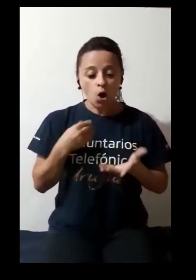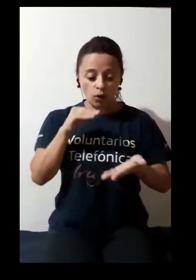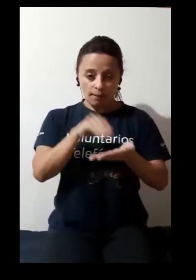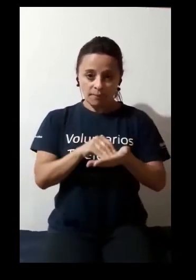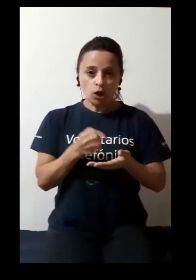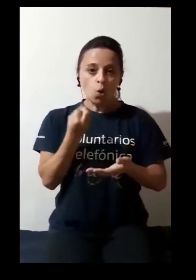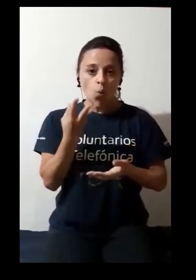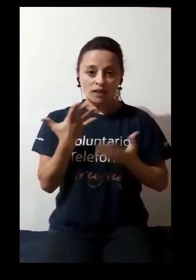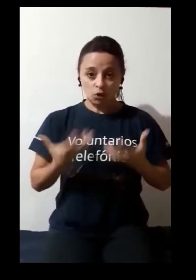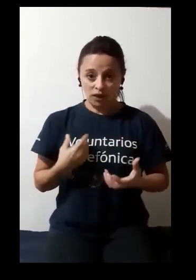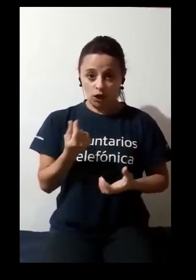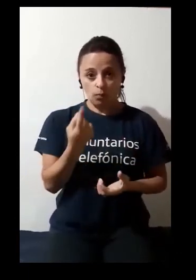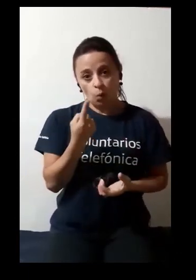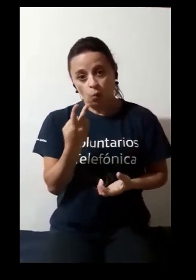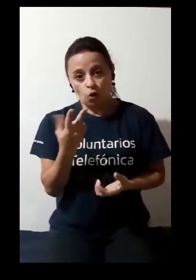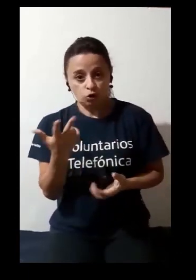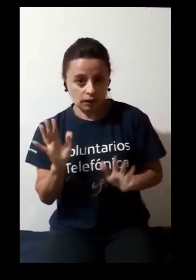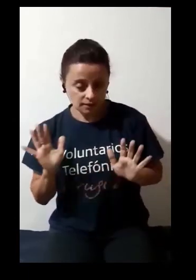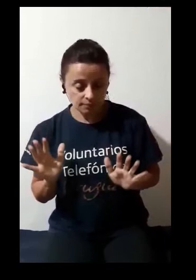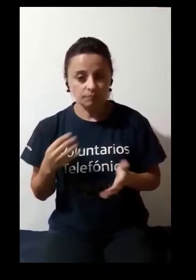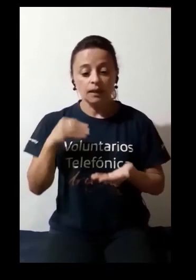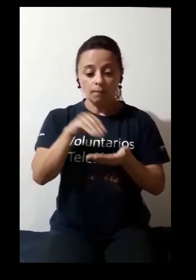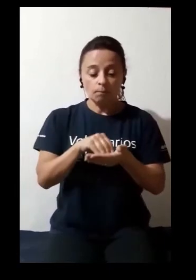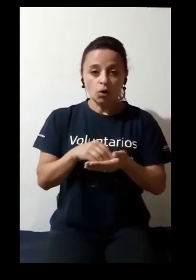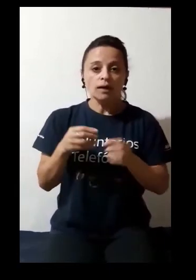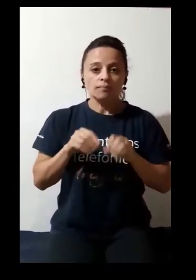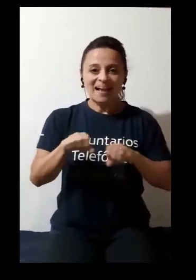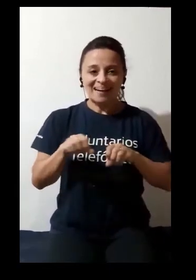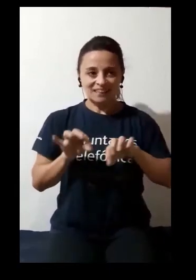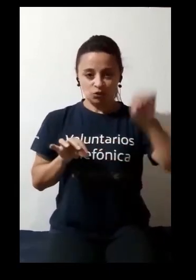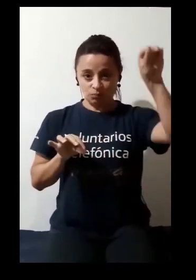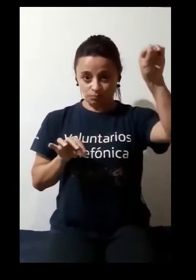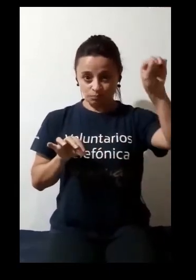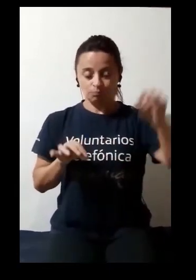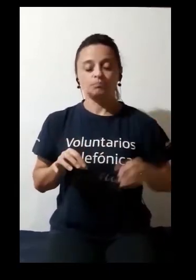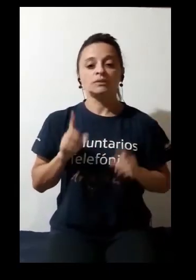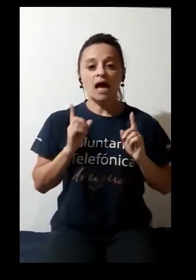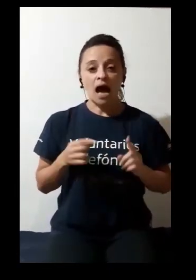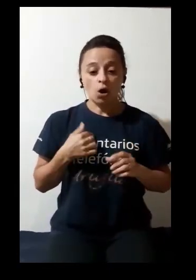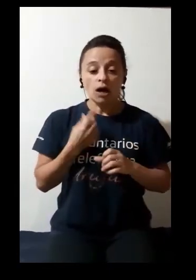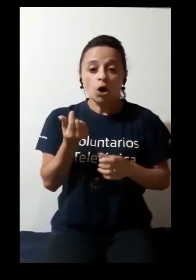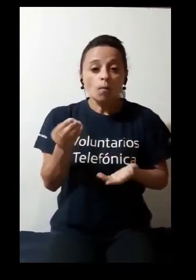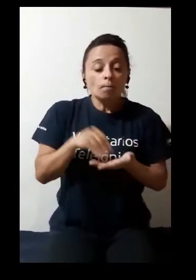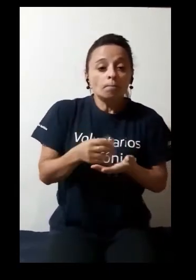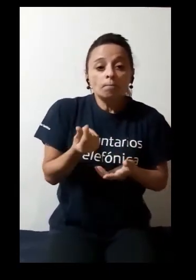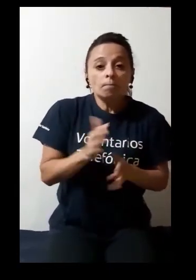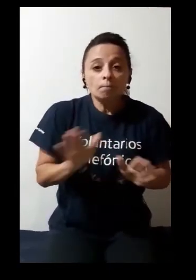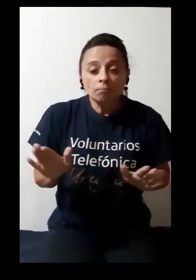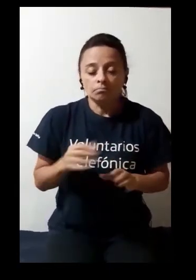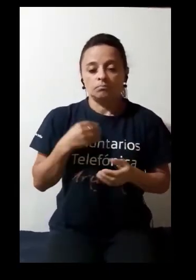y voy a poner agregar a mi pedido. Ahora, si no quiero pedir más nada, pongo ver mi pedido y luego continuar.